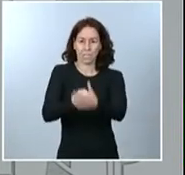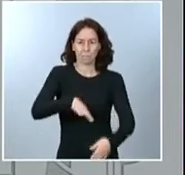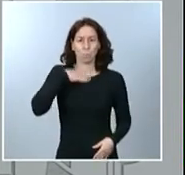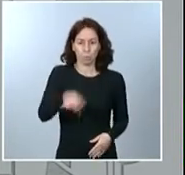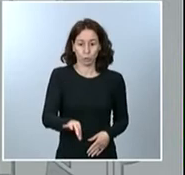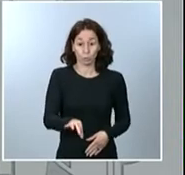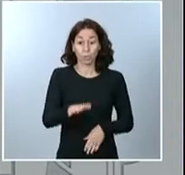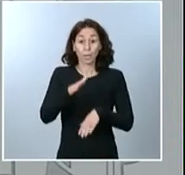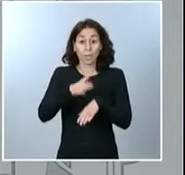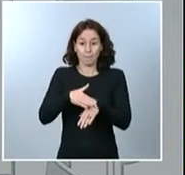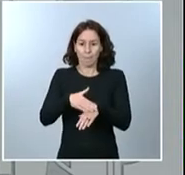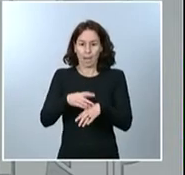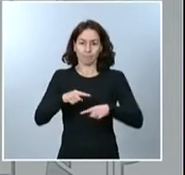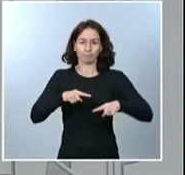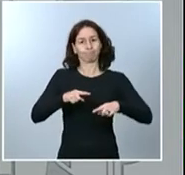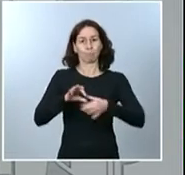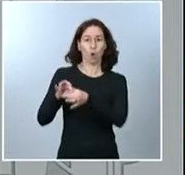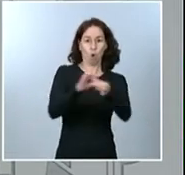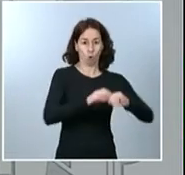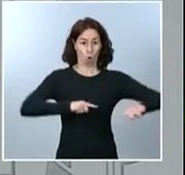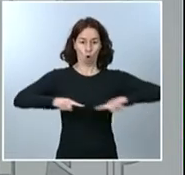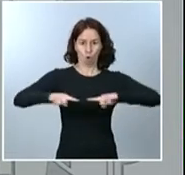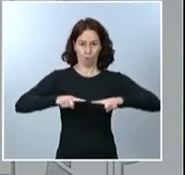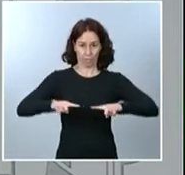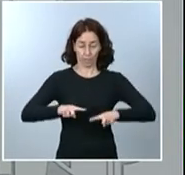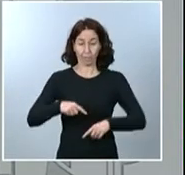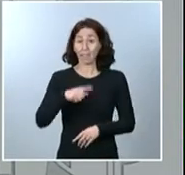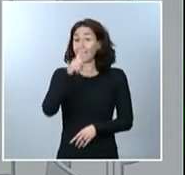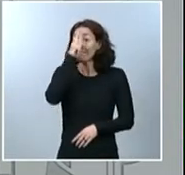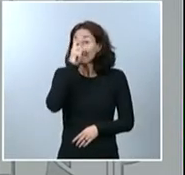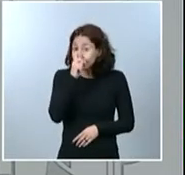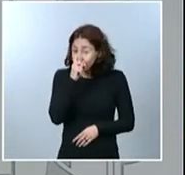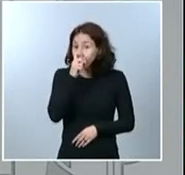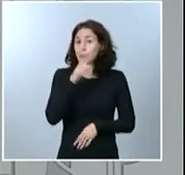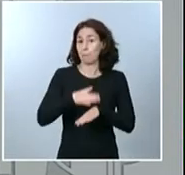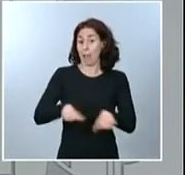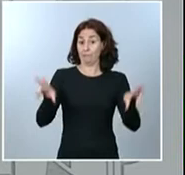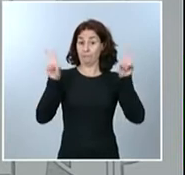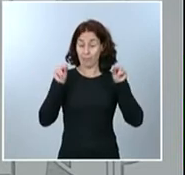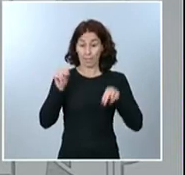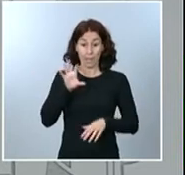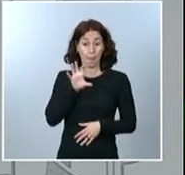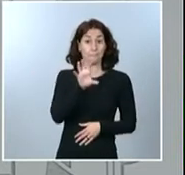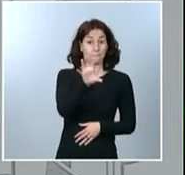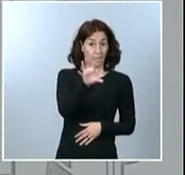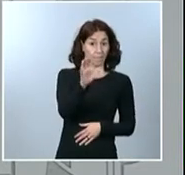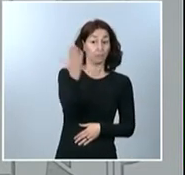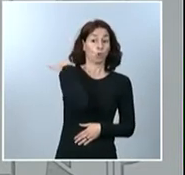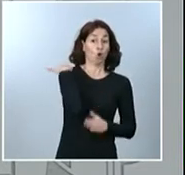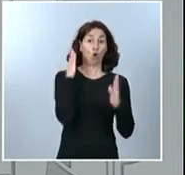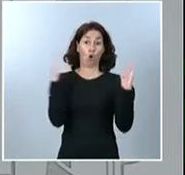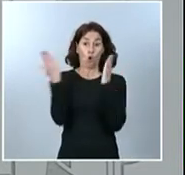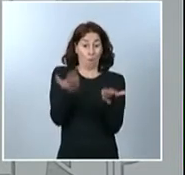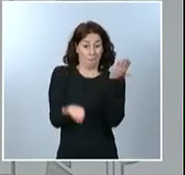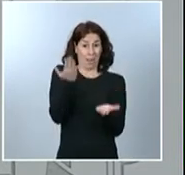cogobernanza. Quisiera recordar, para finalizar, que nuestro país, a diferencia de la primera ola, cuenta hoy con las capacidades